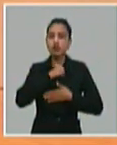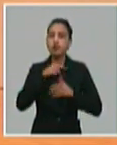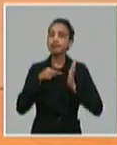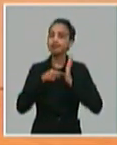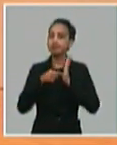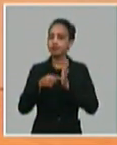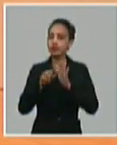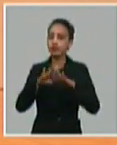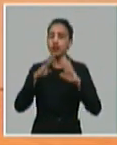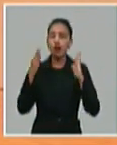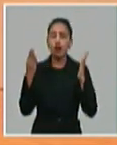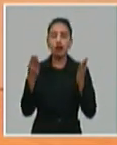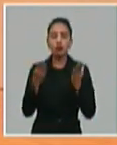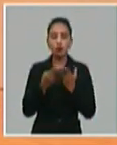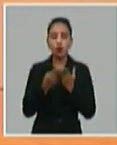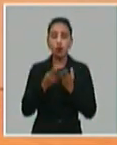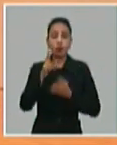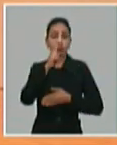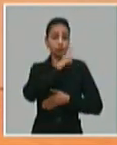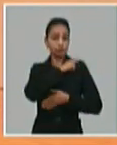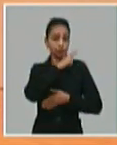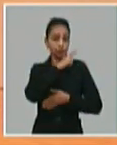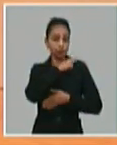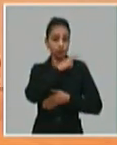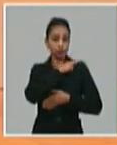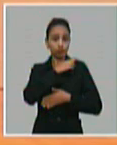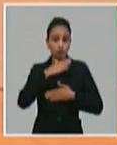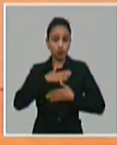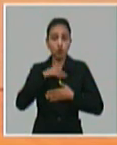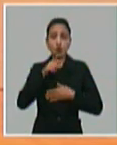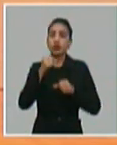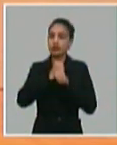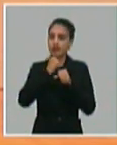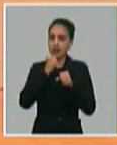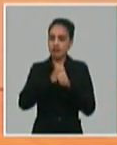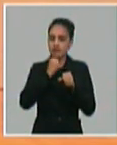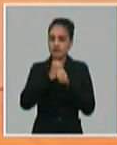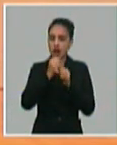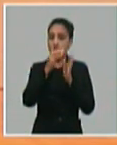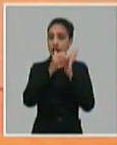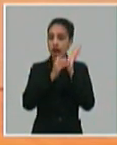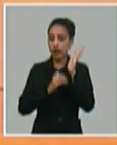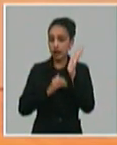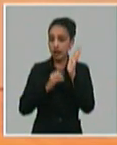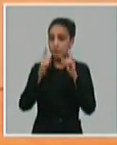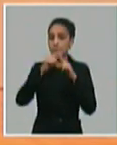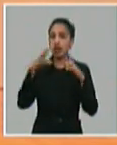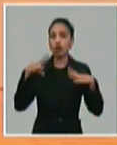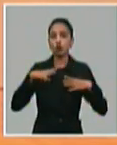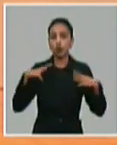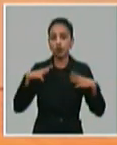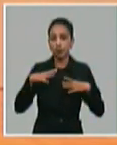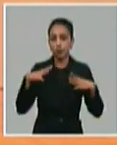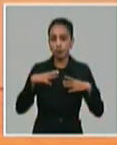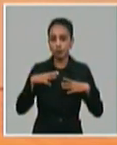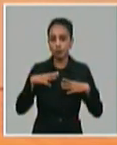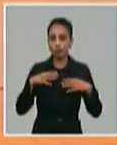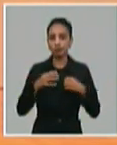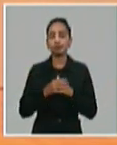a todos los titulares que hoy se dedican al alquiler para el turismo del